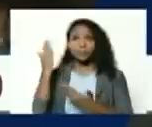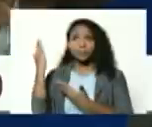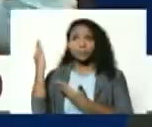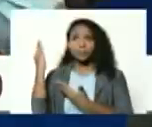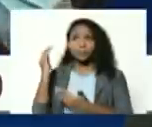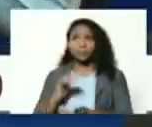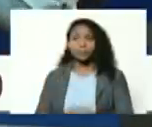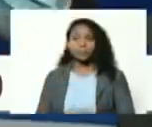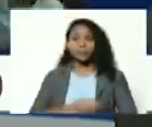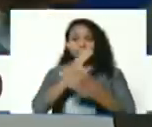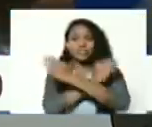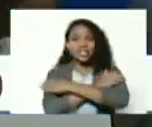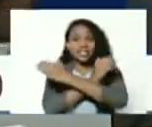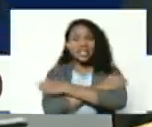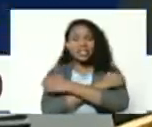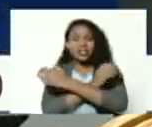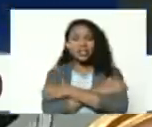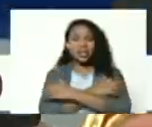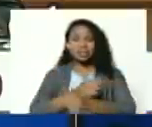felicidades pues